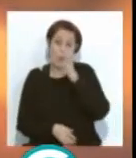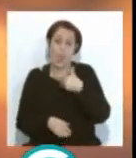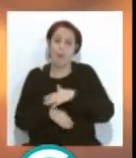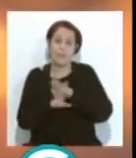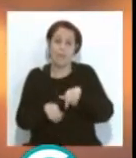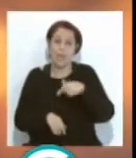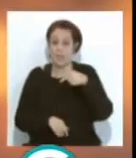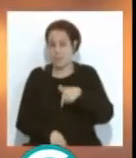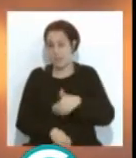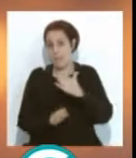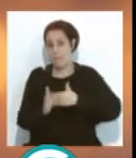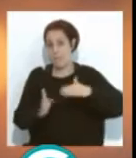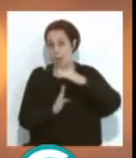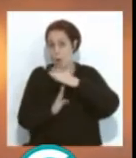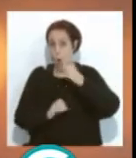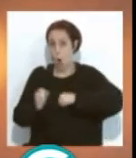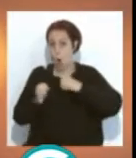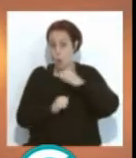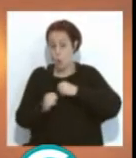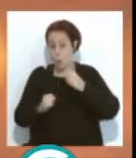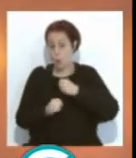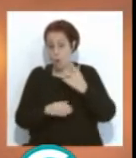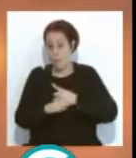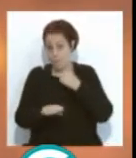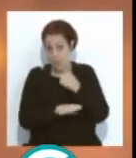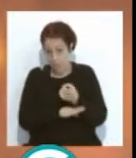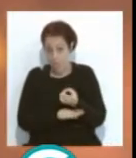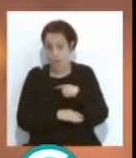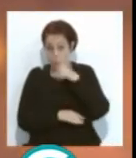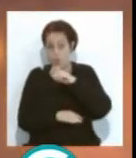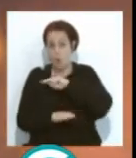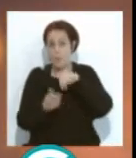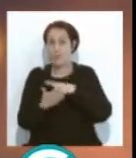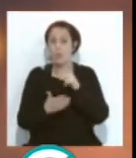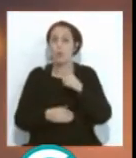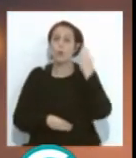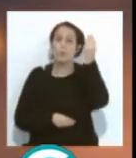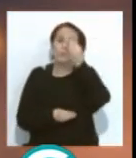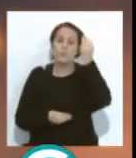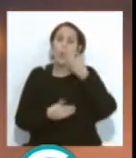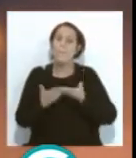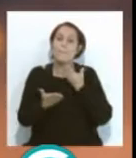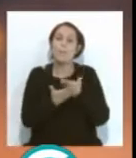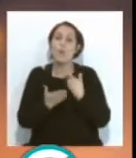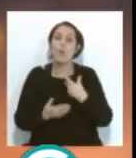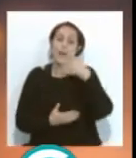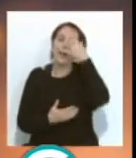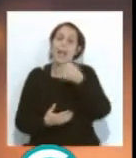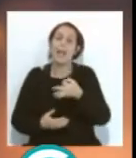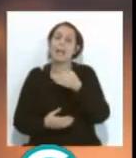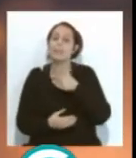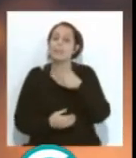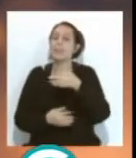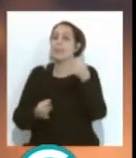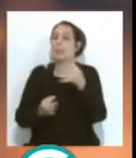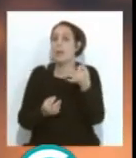que motiva este parón del concurso obligado de 2021. Os pido esa reflexión sobre, bueno, ¿qué creéis que va a pasar?